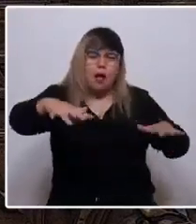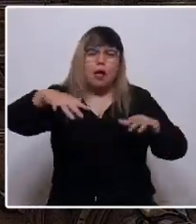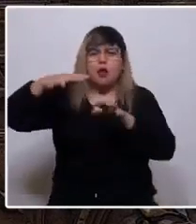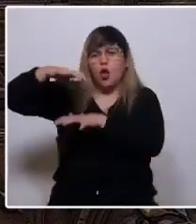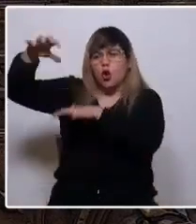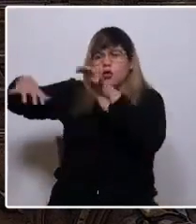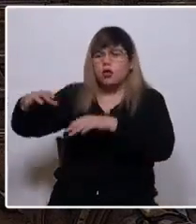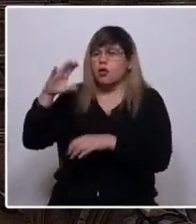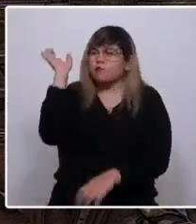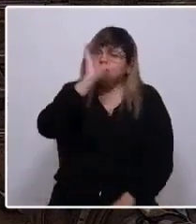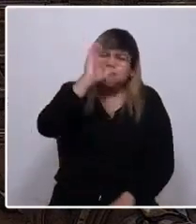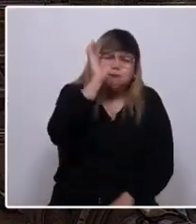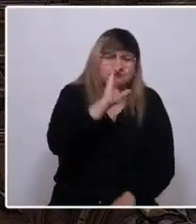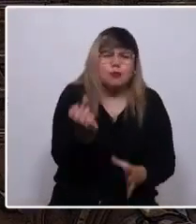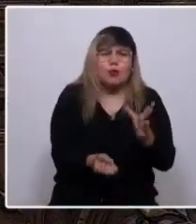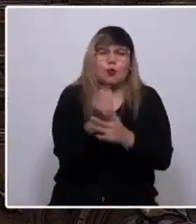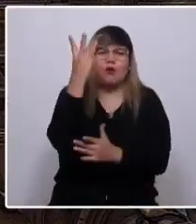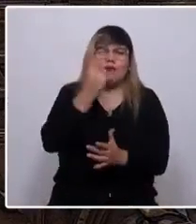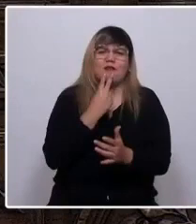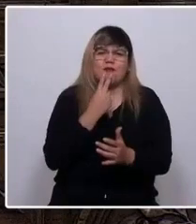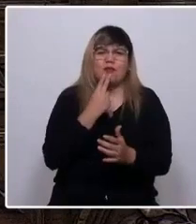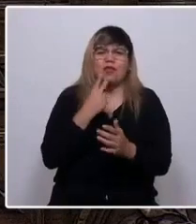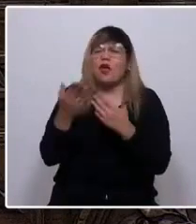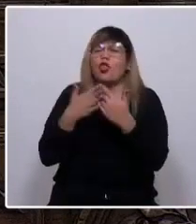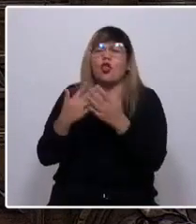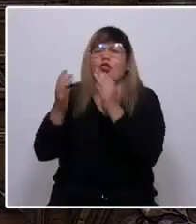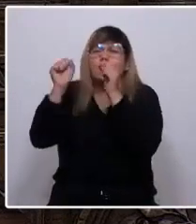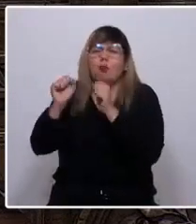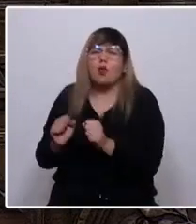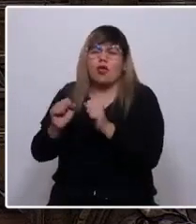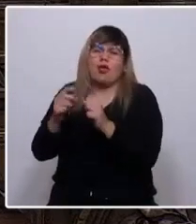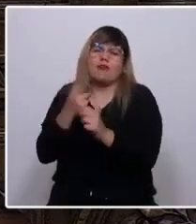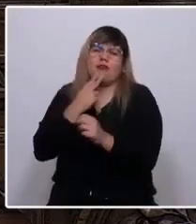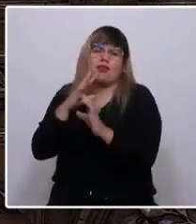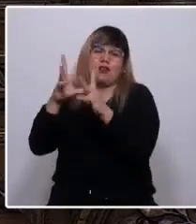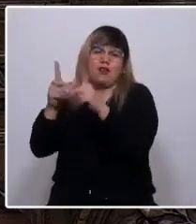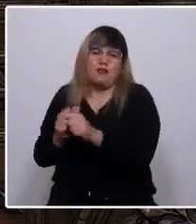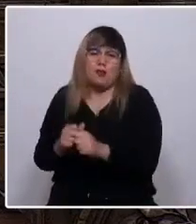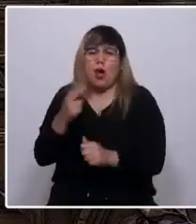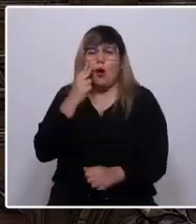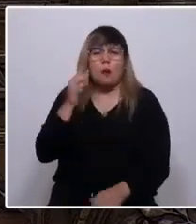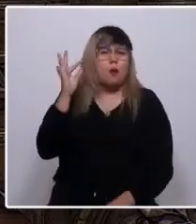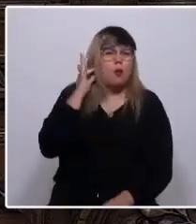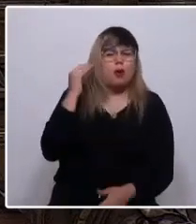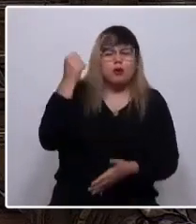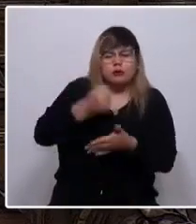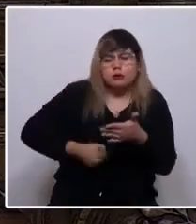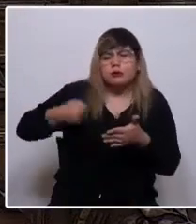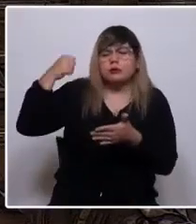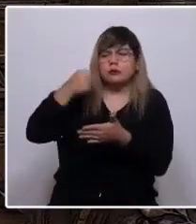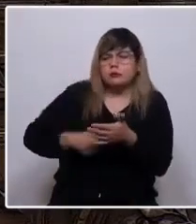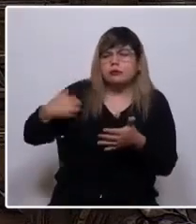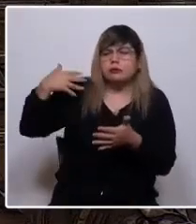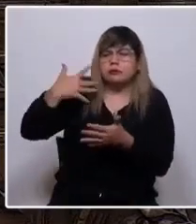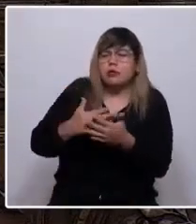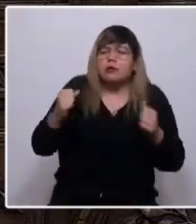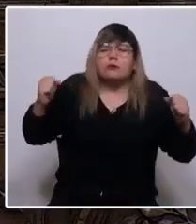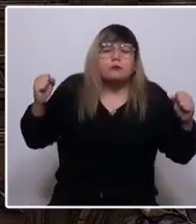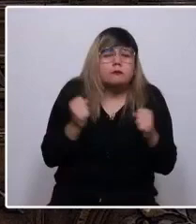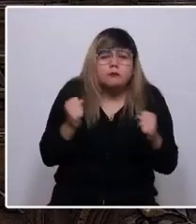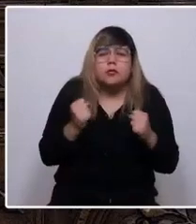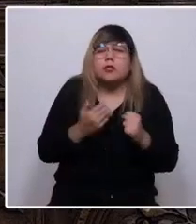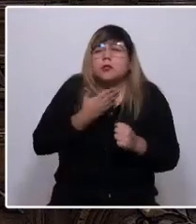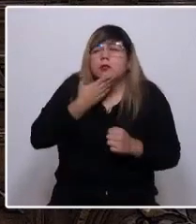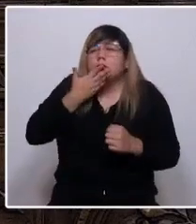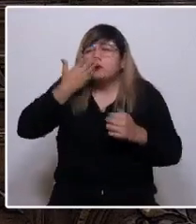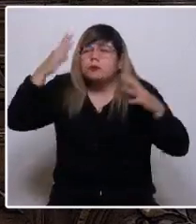buscando una nueva vida donde formar y criar a sus familias. Esos hombres y mujeres que han luchado contra el viento, el frío, la nieve,